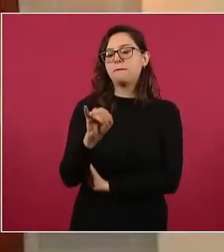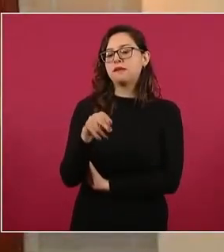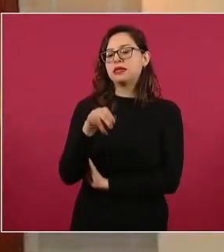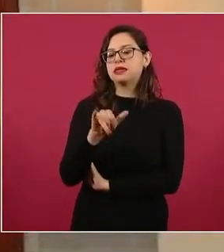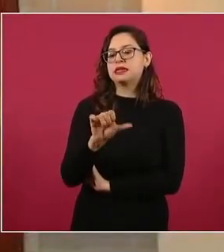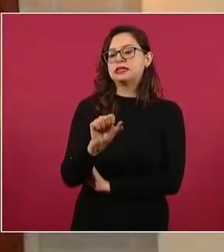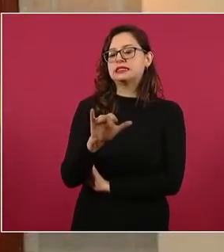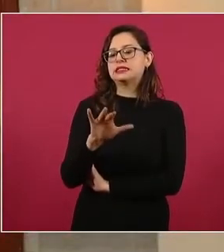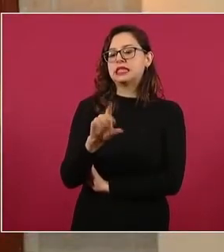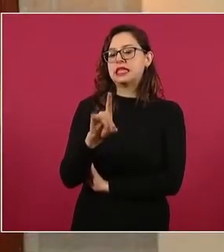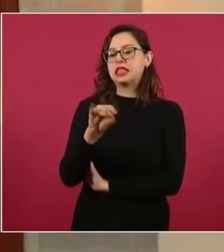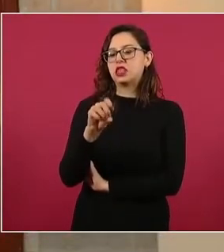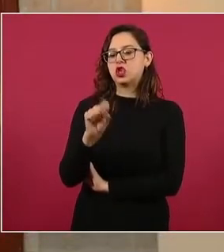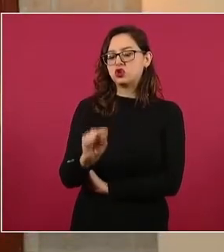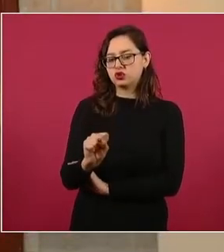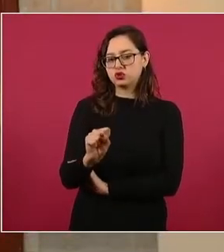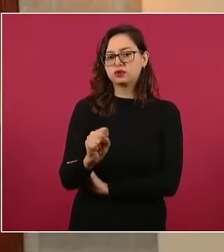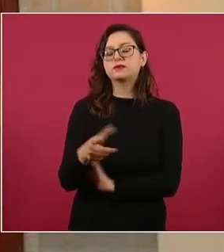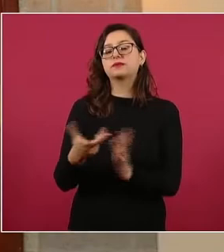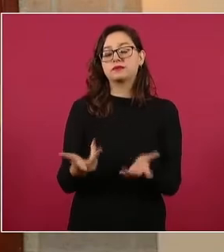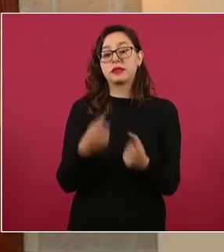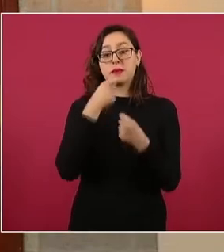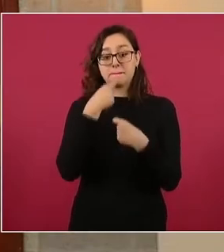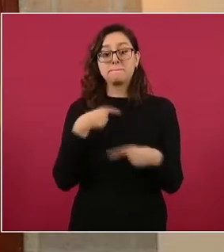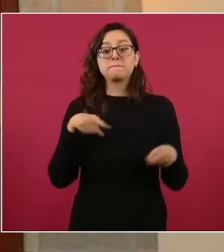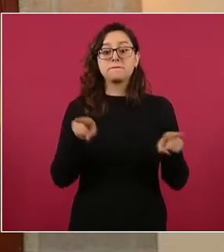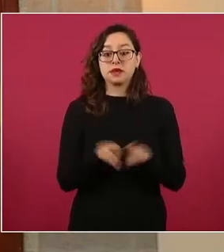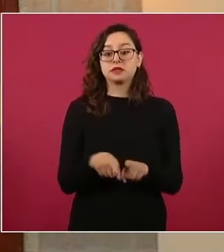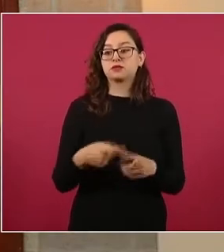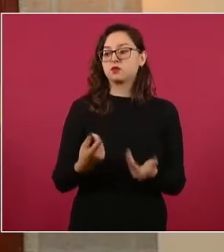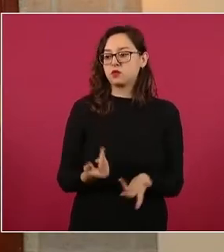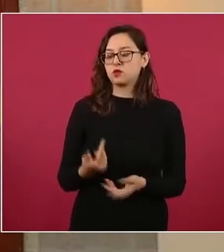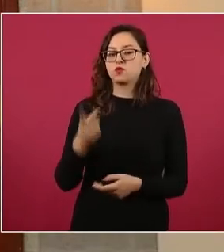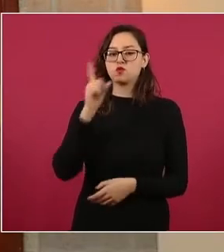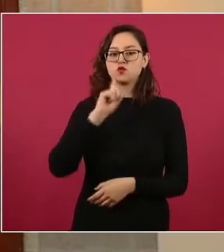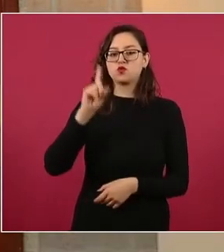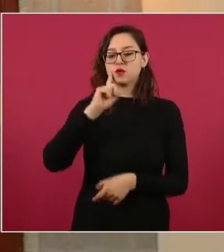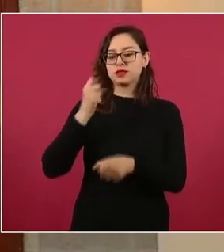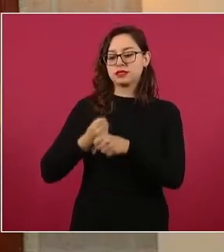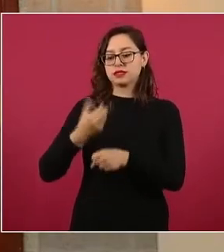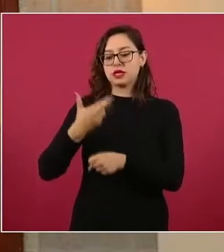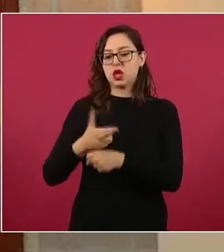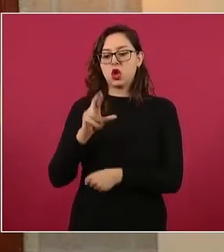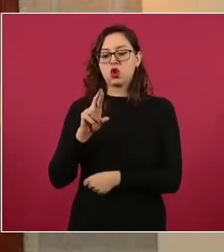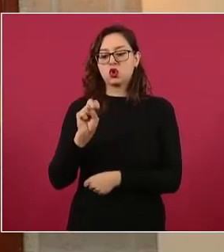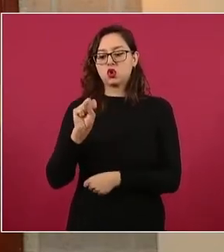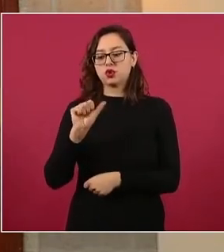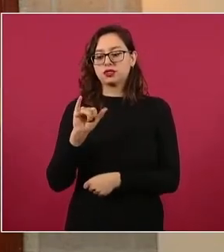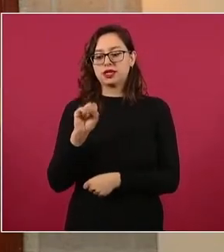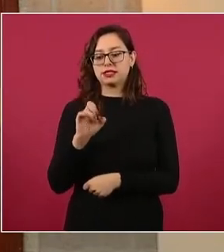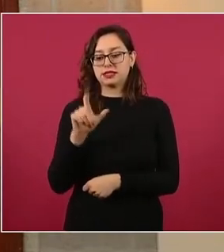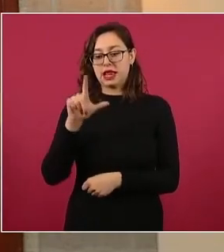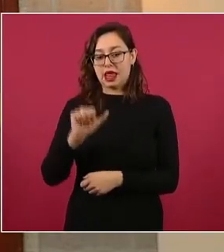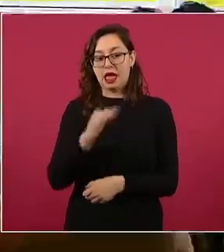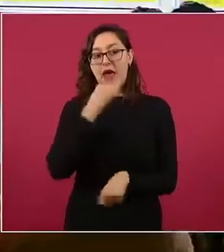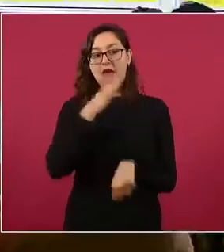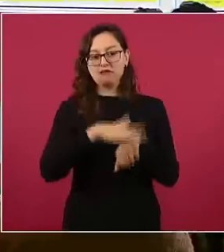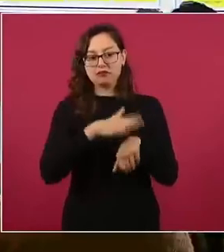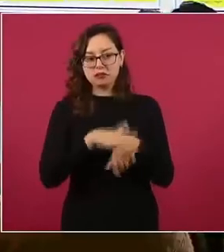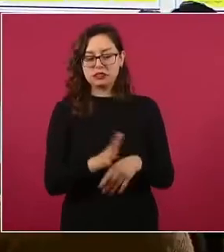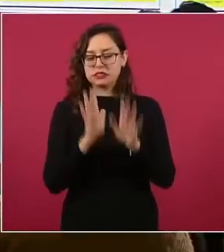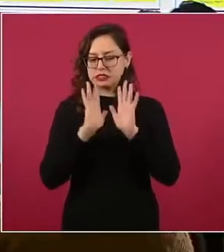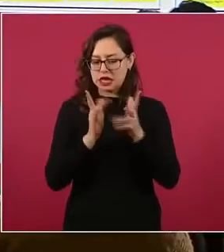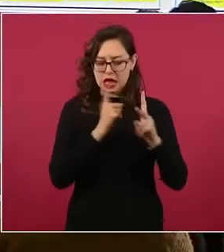pasado 20 de junio, la secretaria Rosa y Cela refirió la baja que ha habido en este delito, tomando en